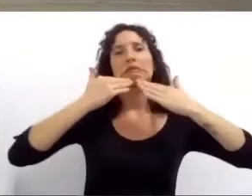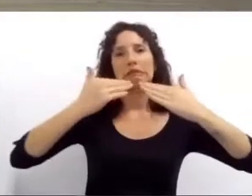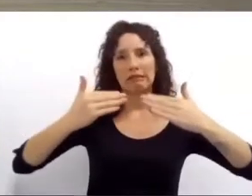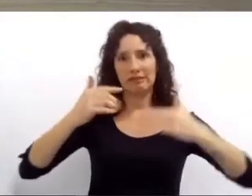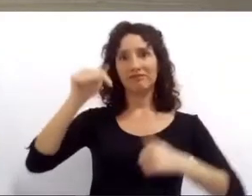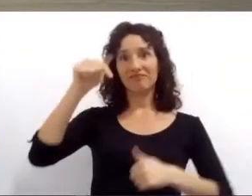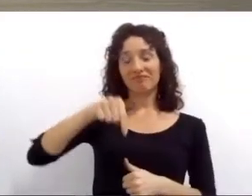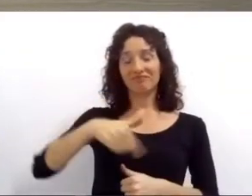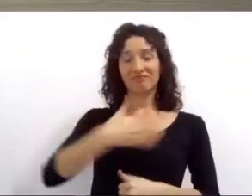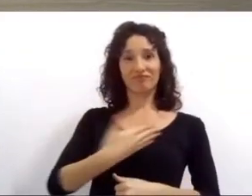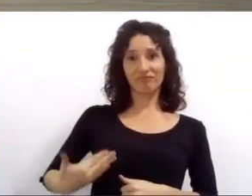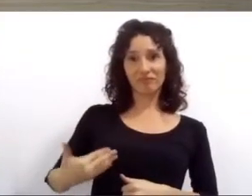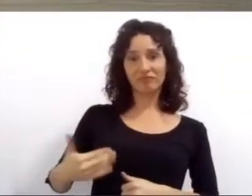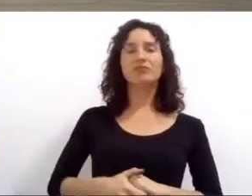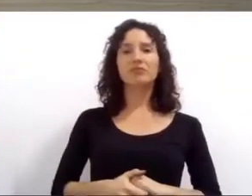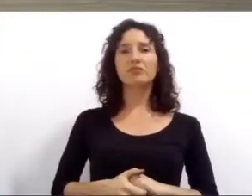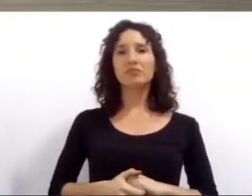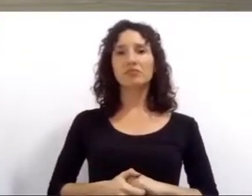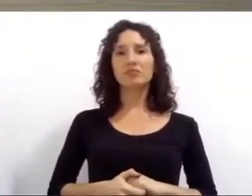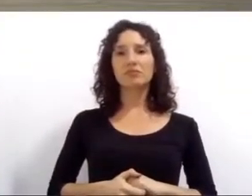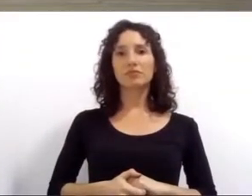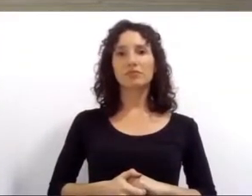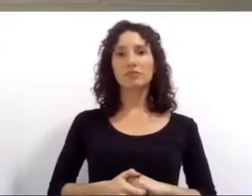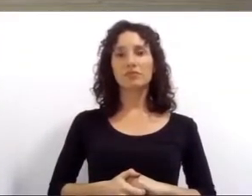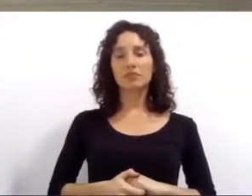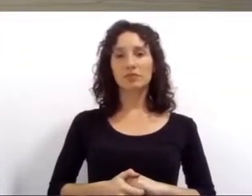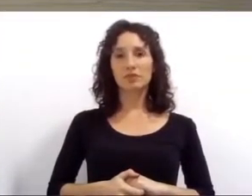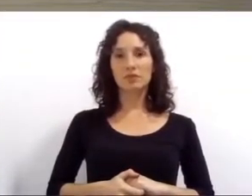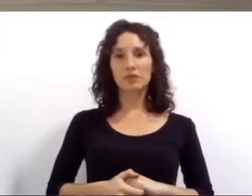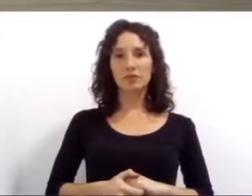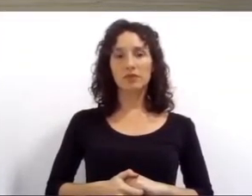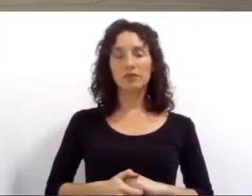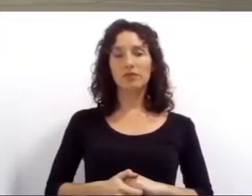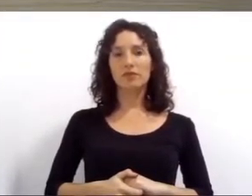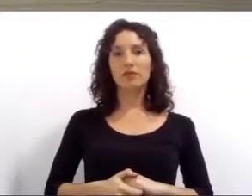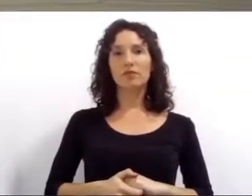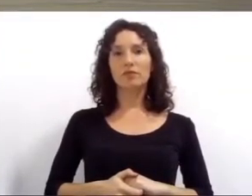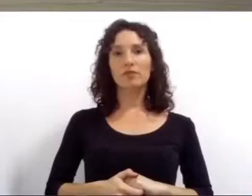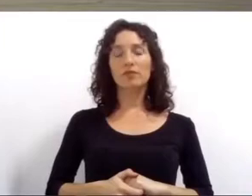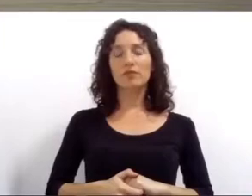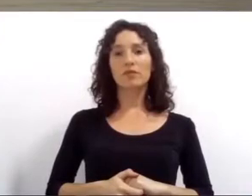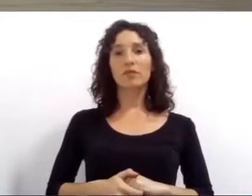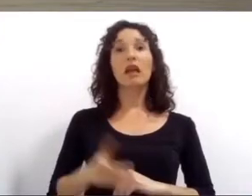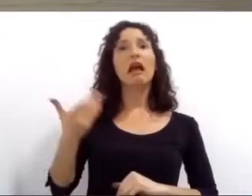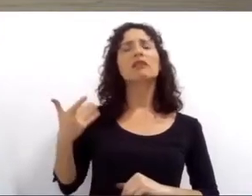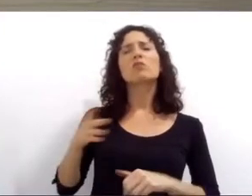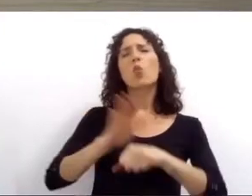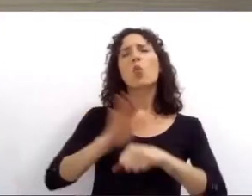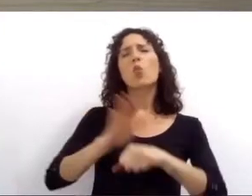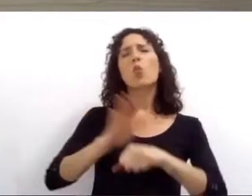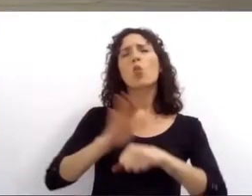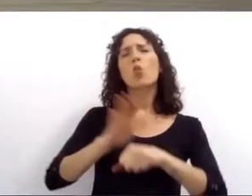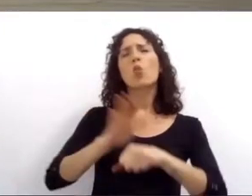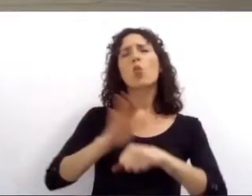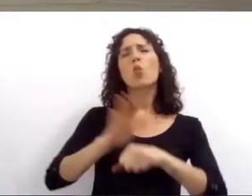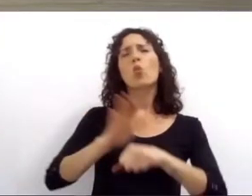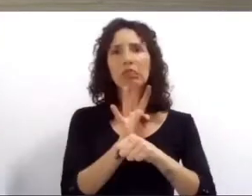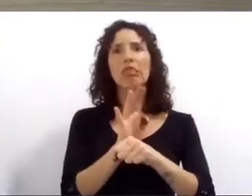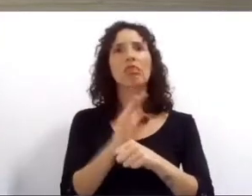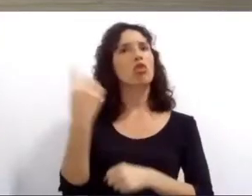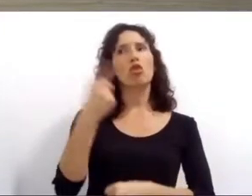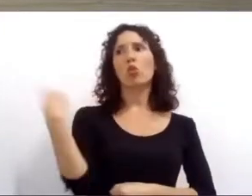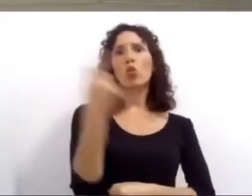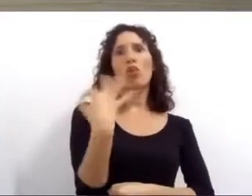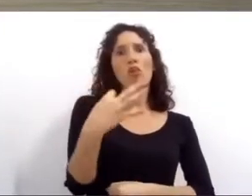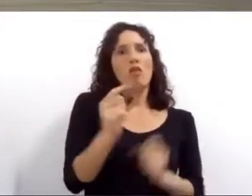para prevenir nuevos contagios. Mientras la pandemia nos pedía que nos distanciáramos, la salud, en cambio,